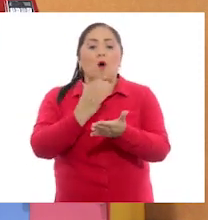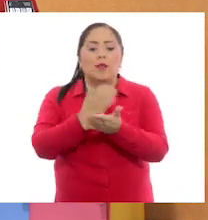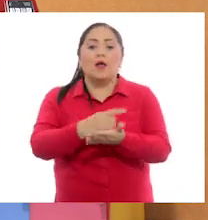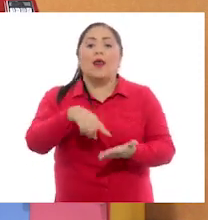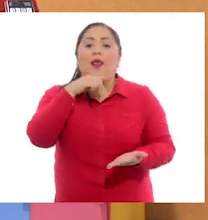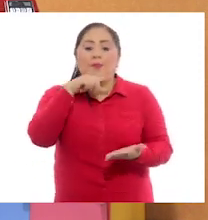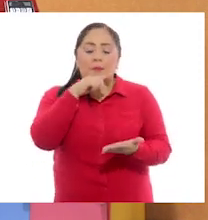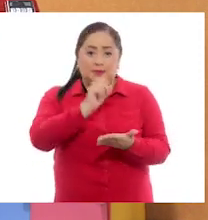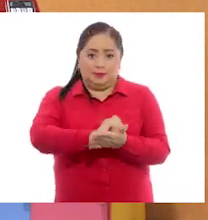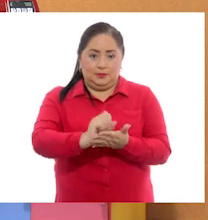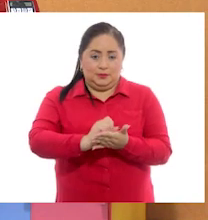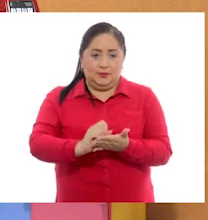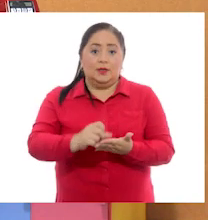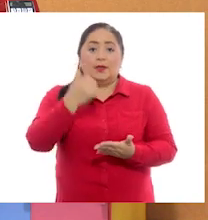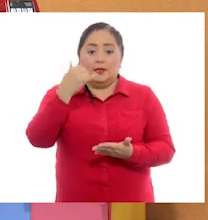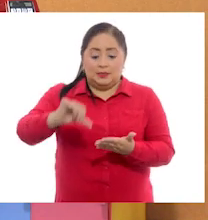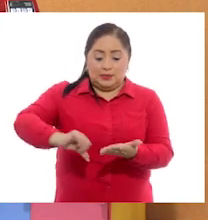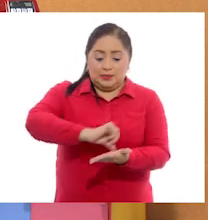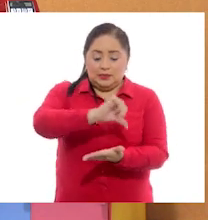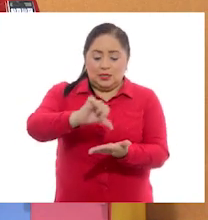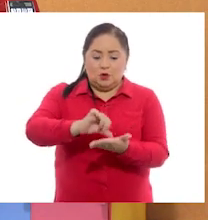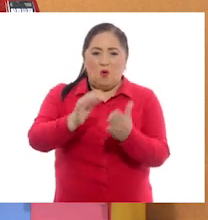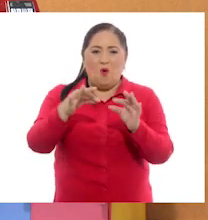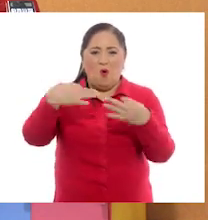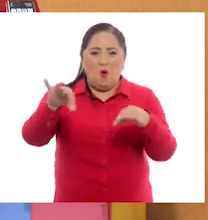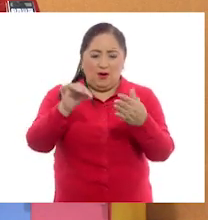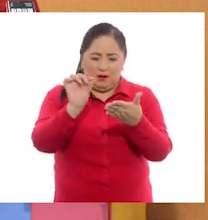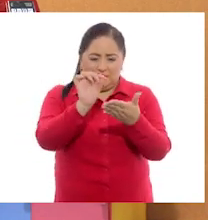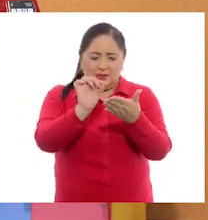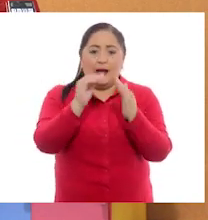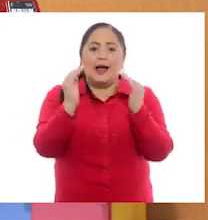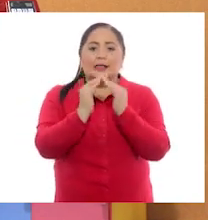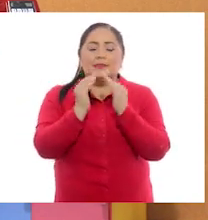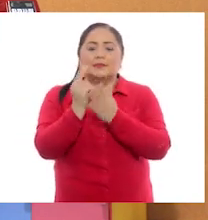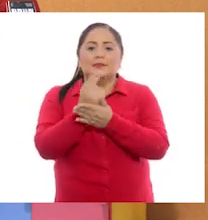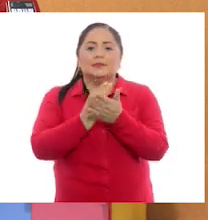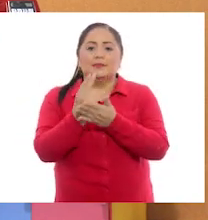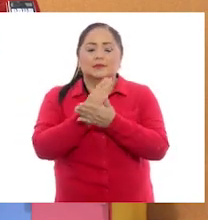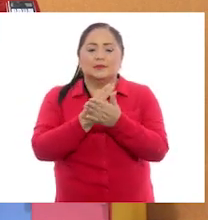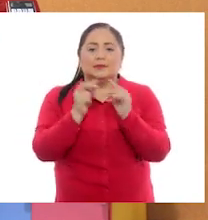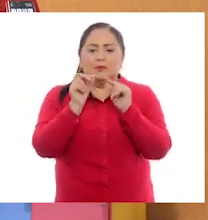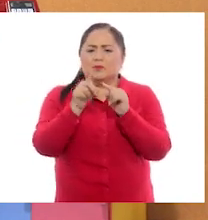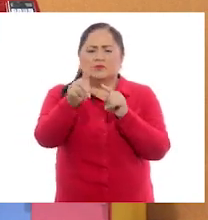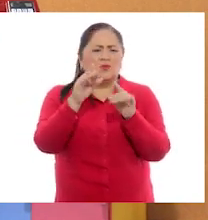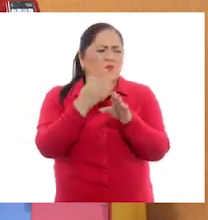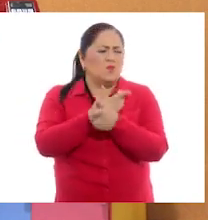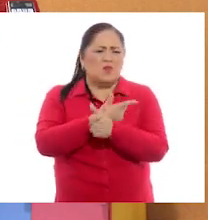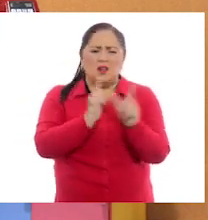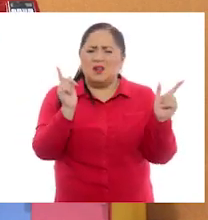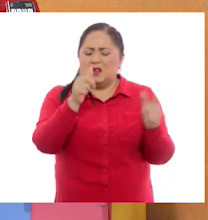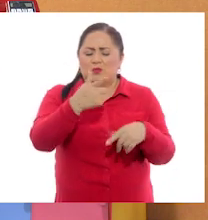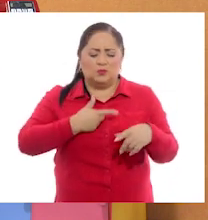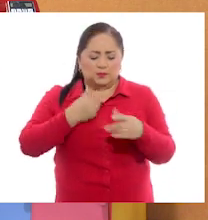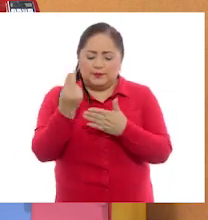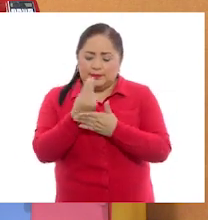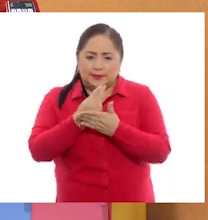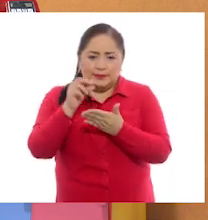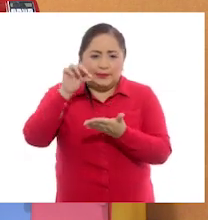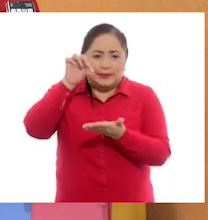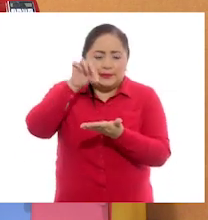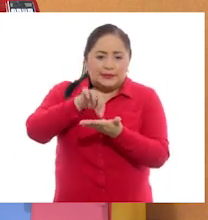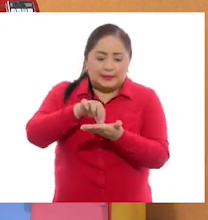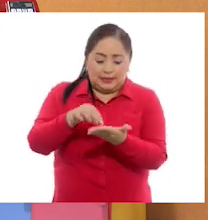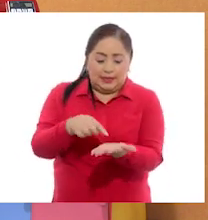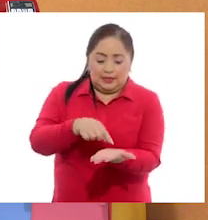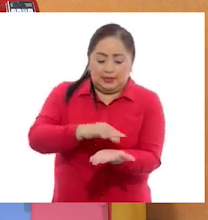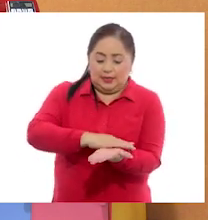su lápiz y en el centro de una hoja dibujen una casa. Como ustedes quieran, como a les salga. Dibujen